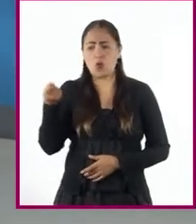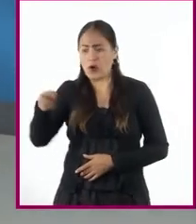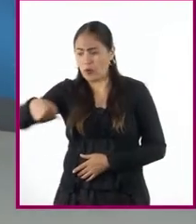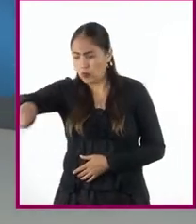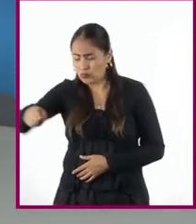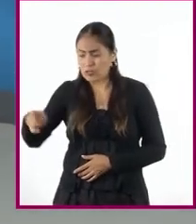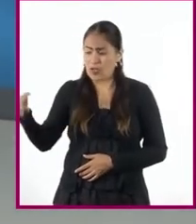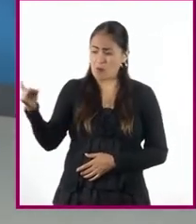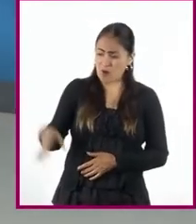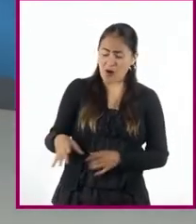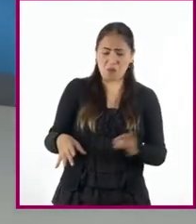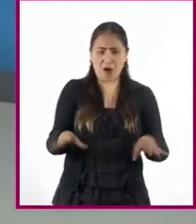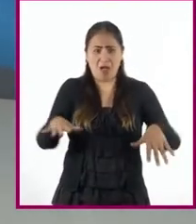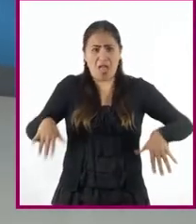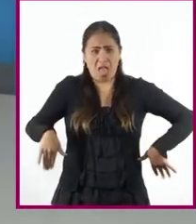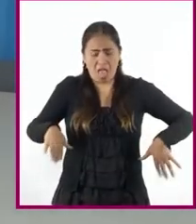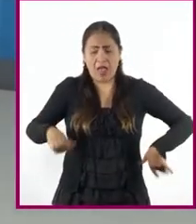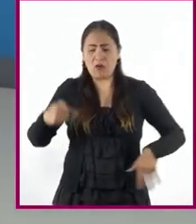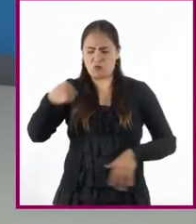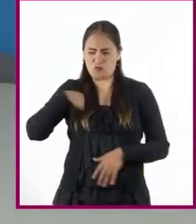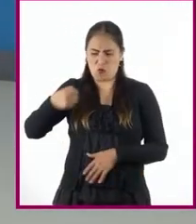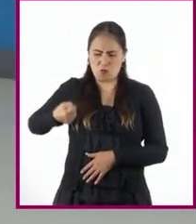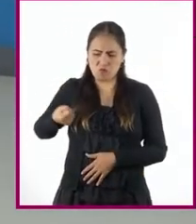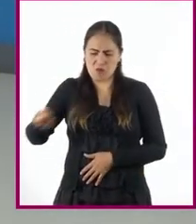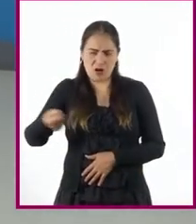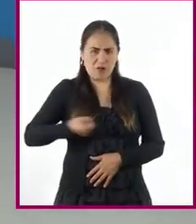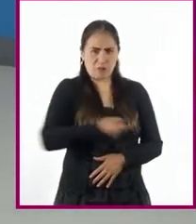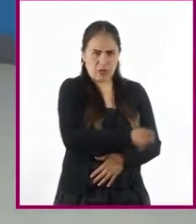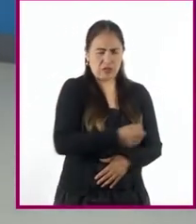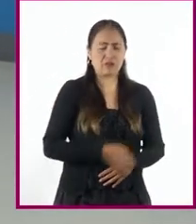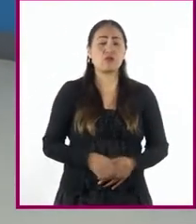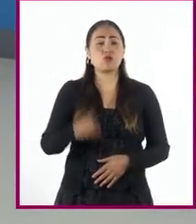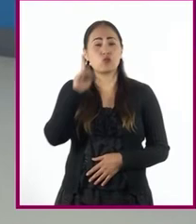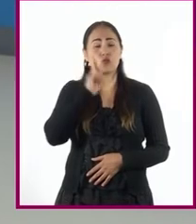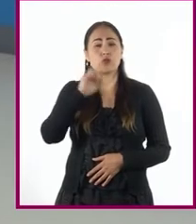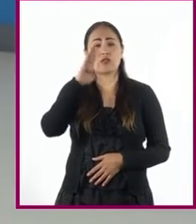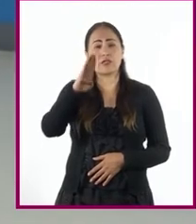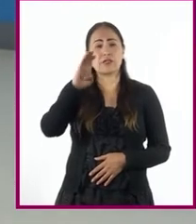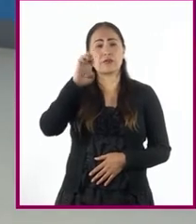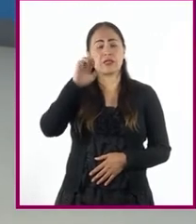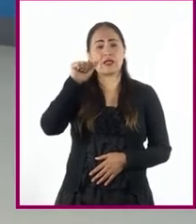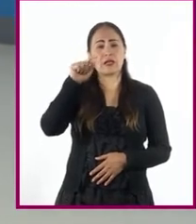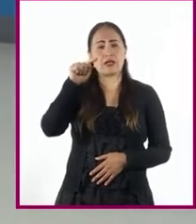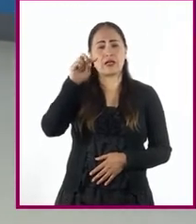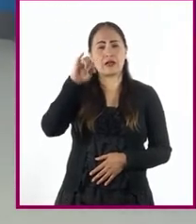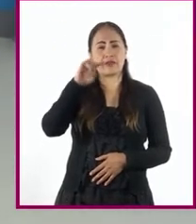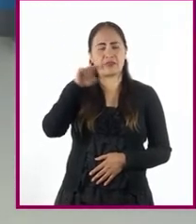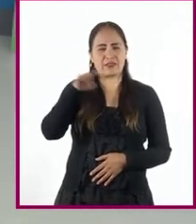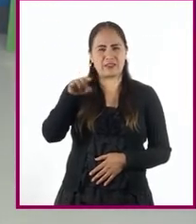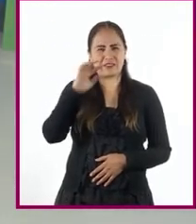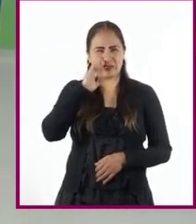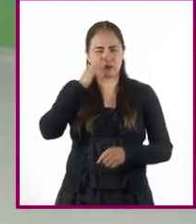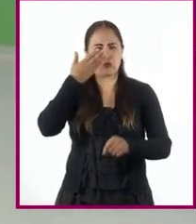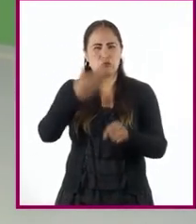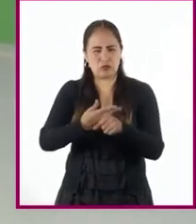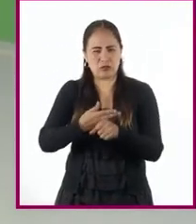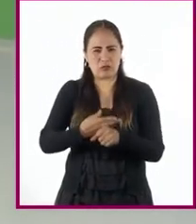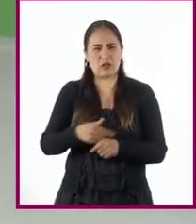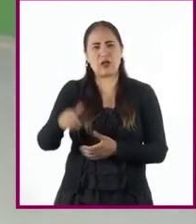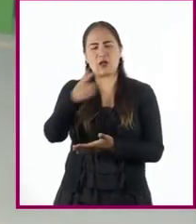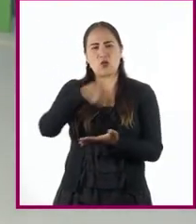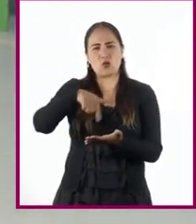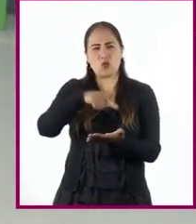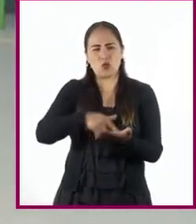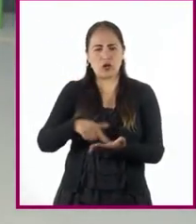rendían o acobardaban. Por su parte, Beatriz Hernández fue la conquistadora encargada de la fundación de Guadalajara,